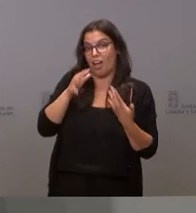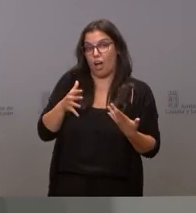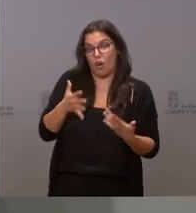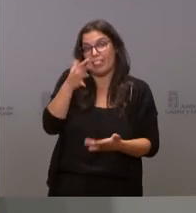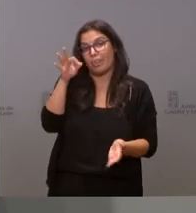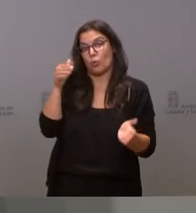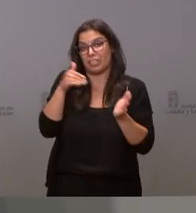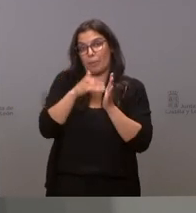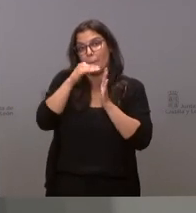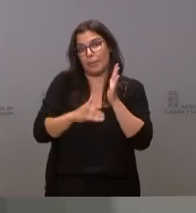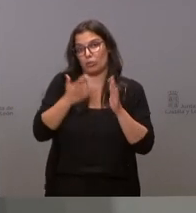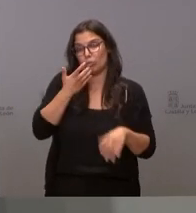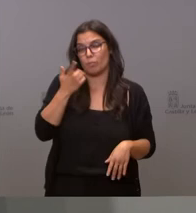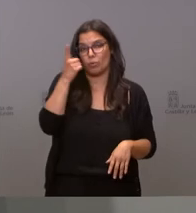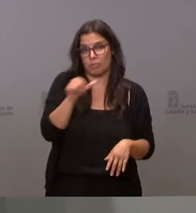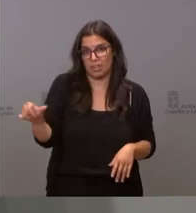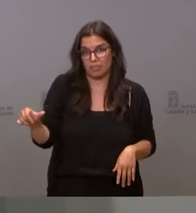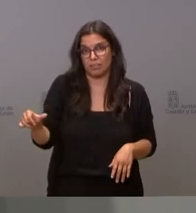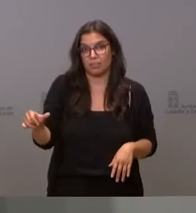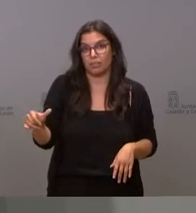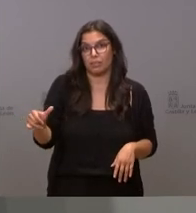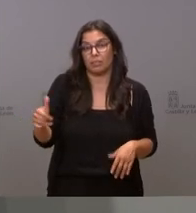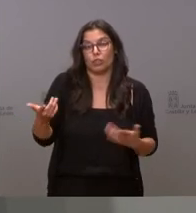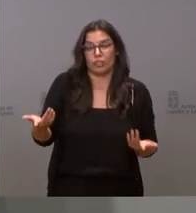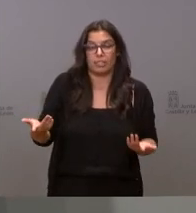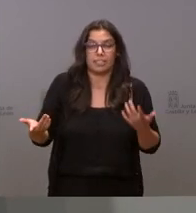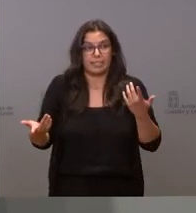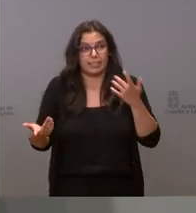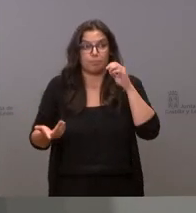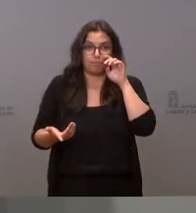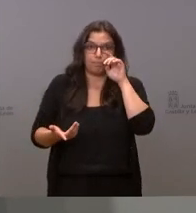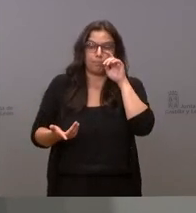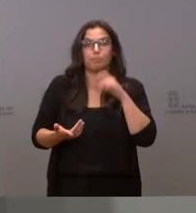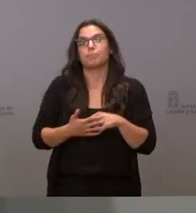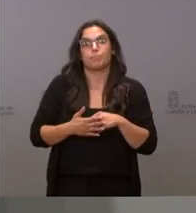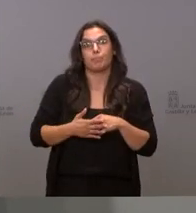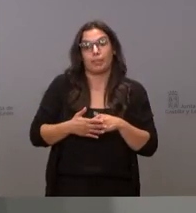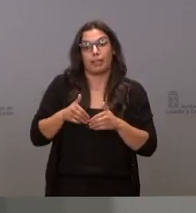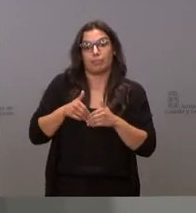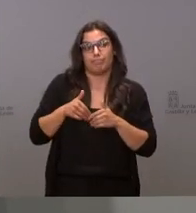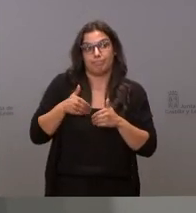50.000 dosis menos a la semana lo cual no hace prever que el tiempo se acorte